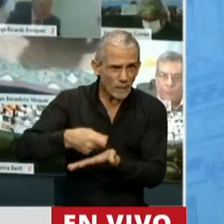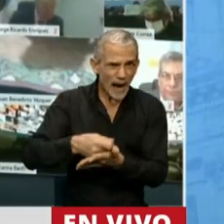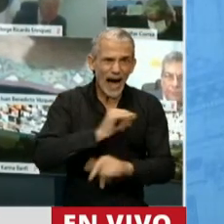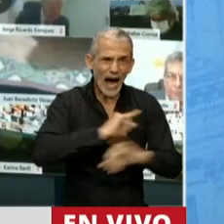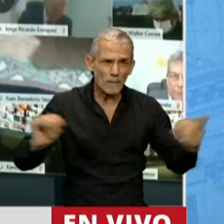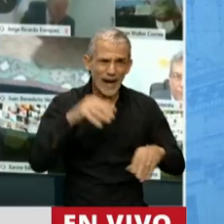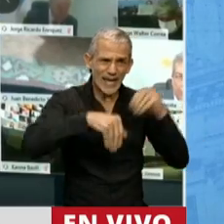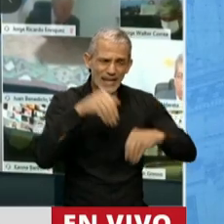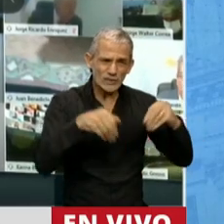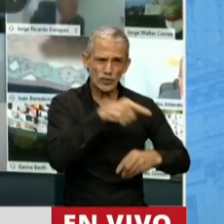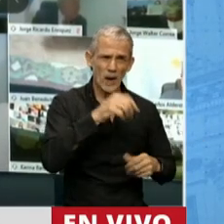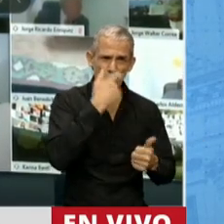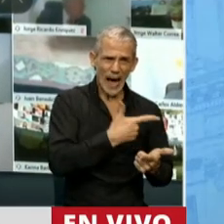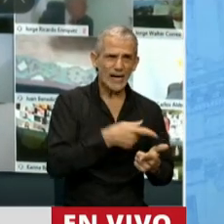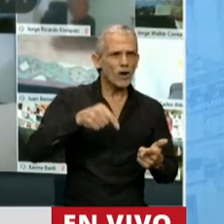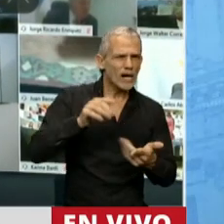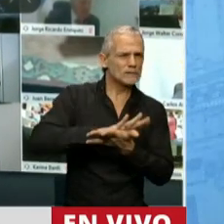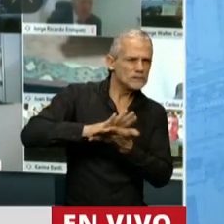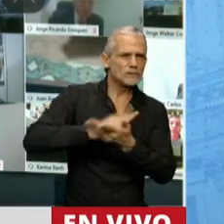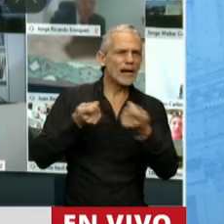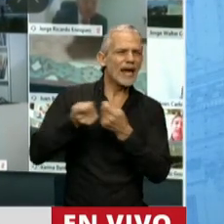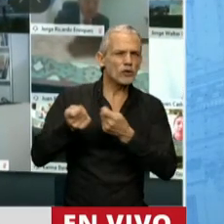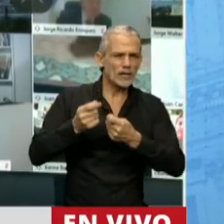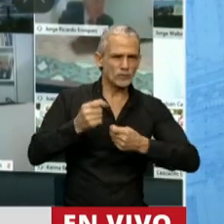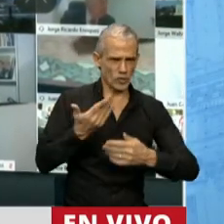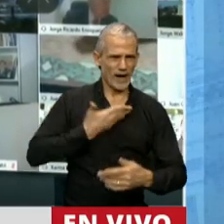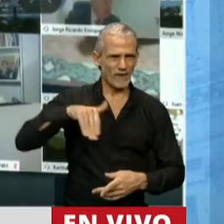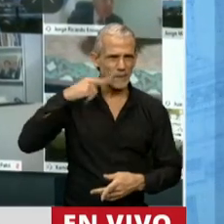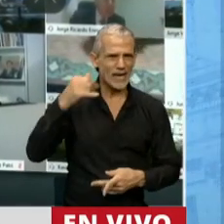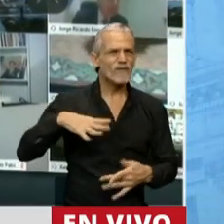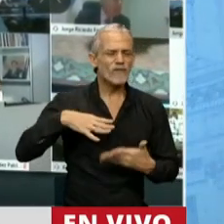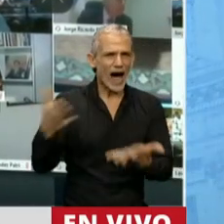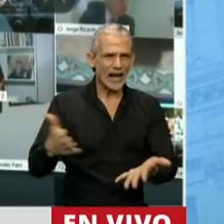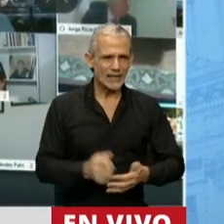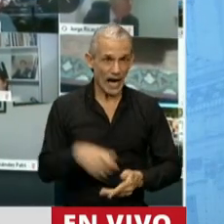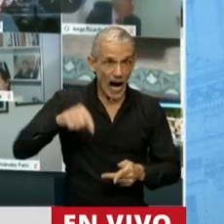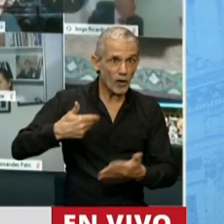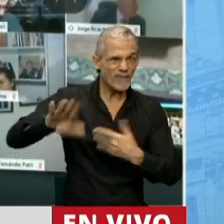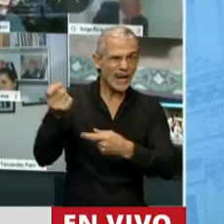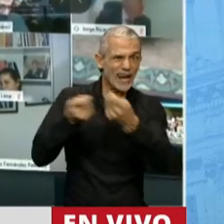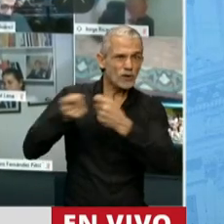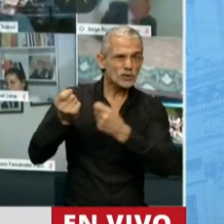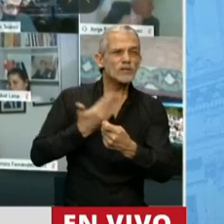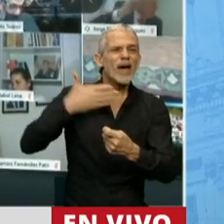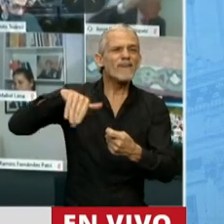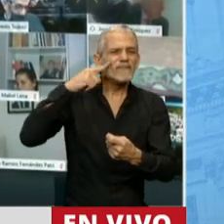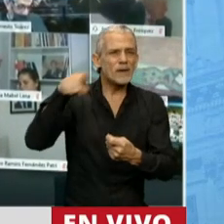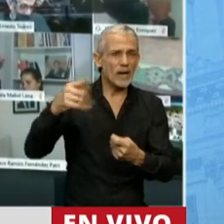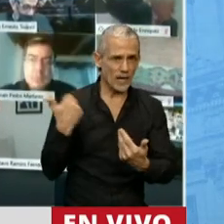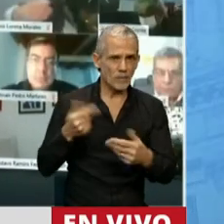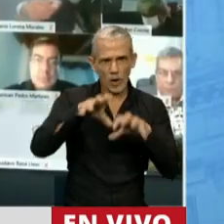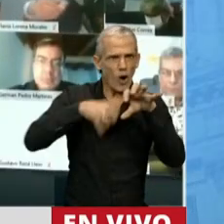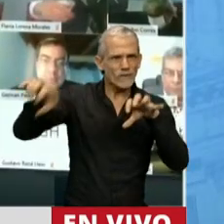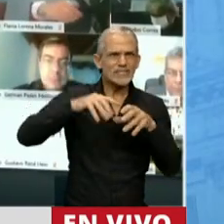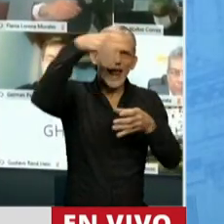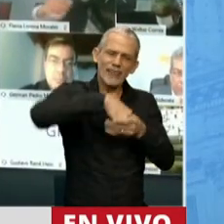campaña a Macri? Porque ahora viene la negociación con el Fondo Monetario Internacional. ¿De qué autonomía nos están hablando? Si ahora viene la negociación con el fondo, ¿qué le van a poner a una oficina en el